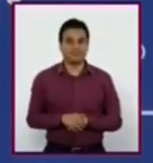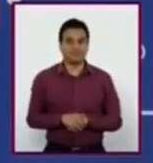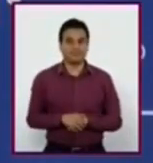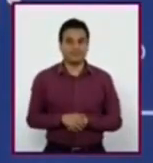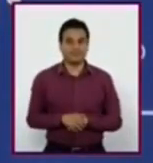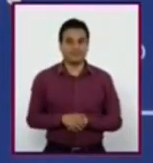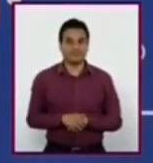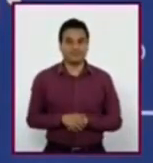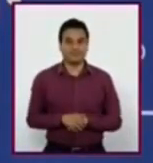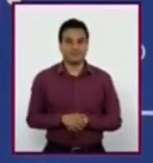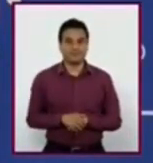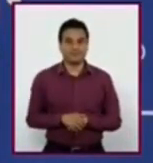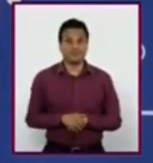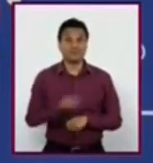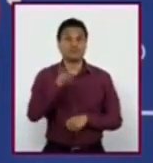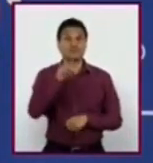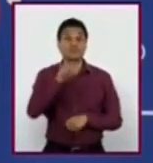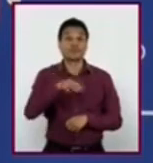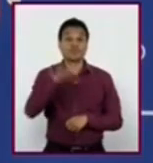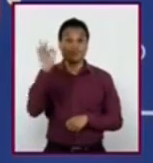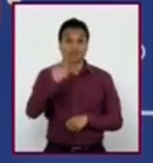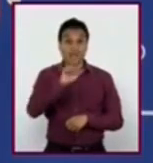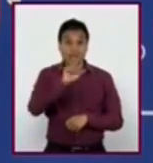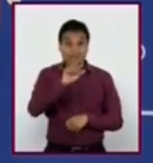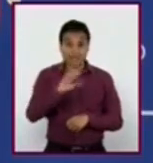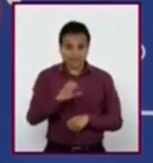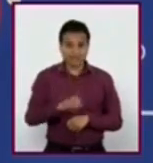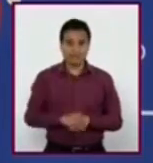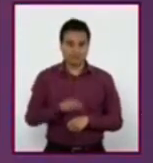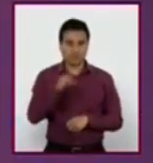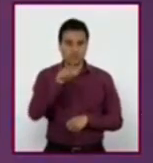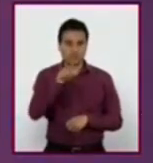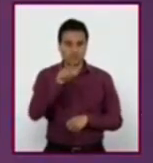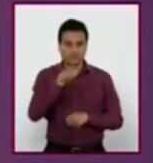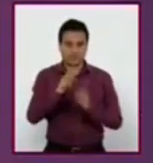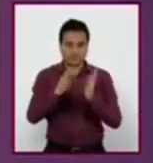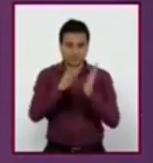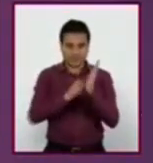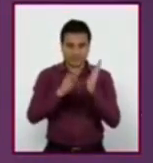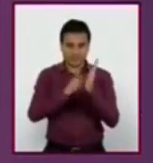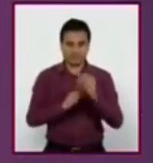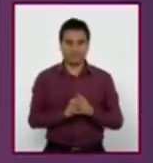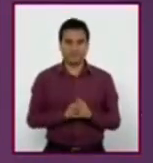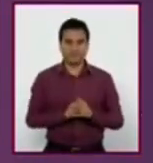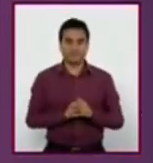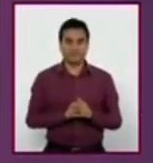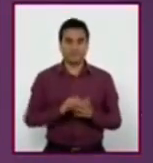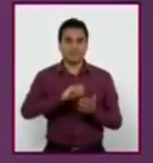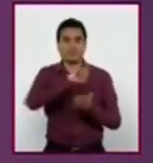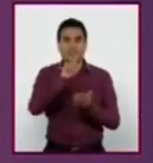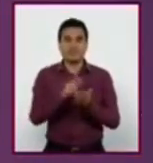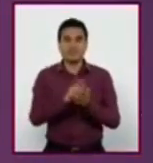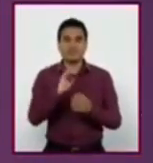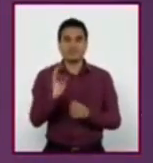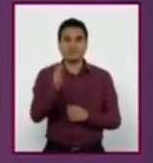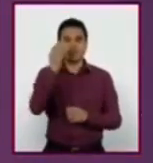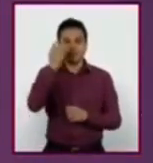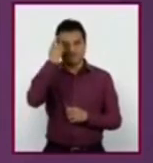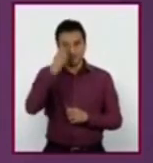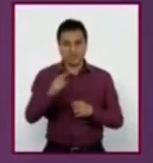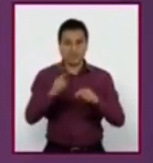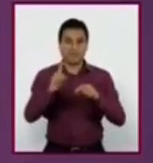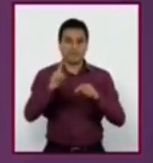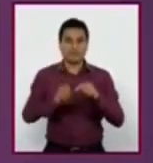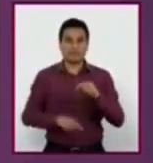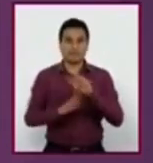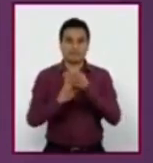no escogieron tal respuesta, pueden corregirla y estudiarla después. ¿Cuándo entró en vigor la ley federal para